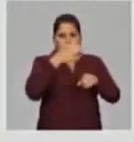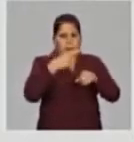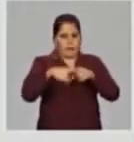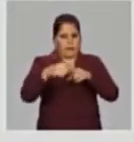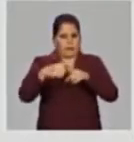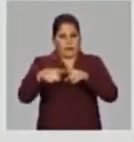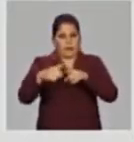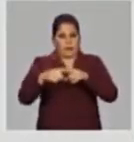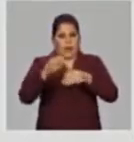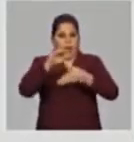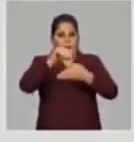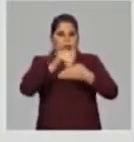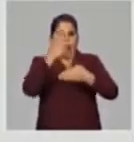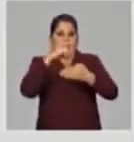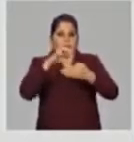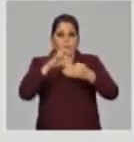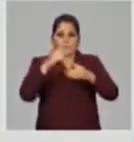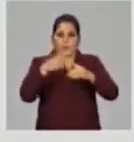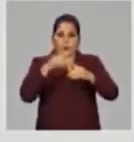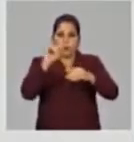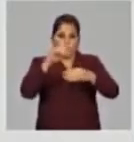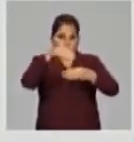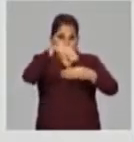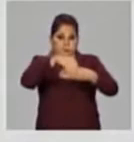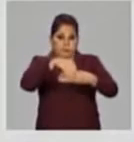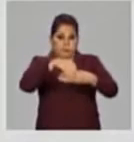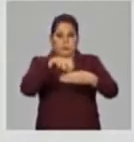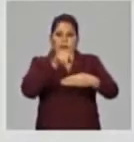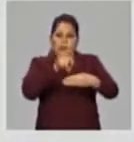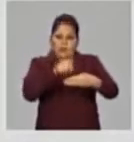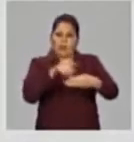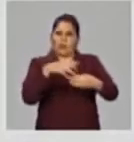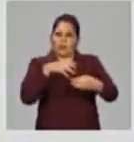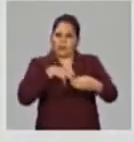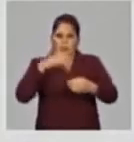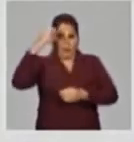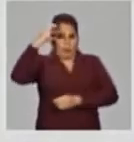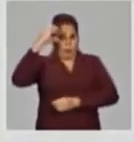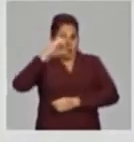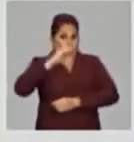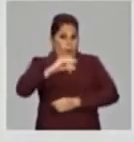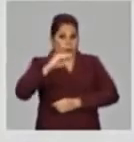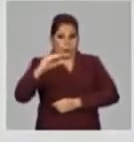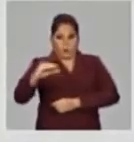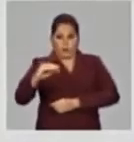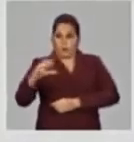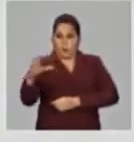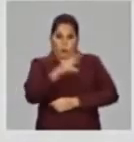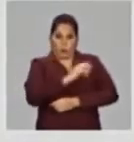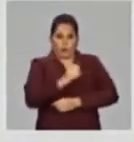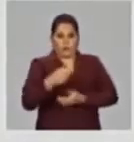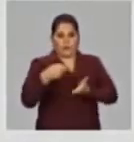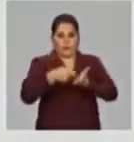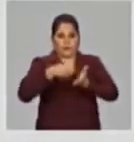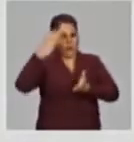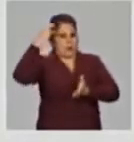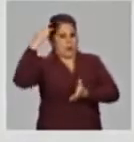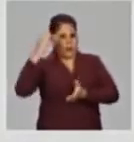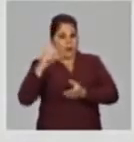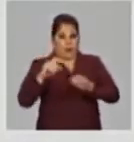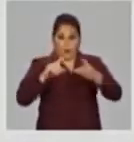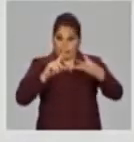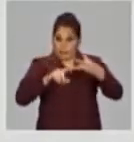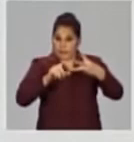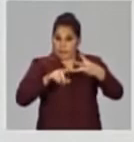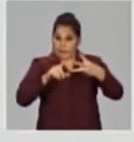Aquí había un anexo 1, un anexo 2, un anexo 3. El anexo 1 era lo que tenía, subsidio total. Unido. Unido. Y el anexo 3